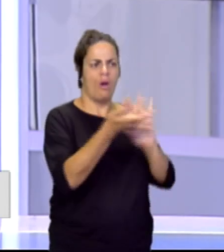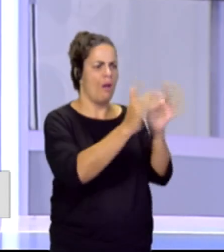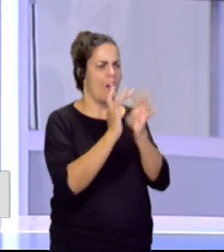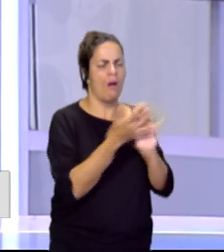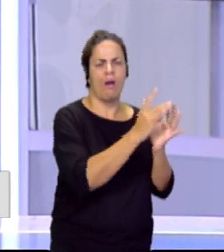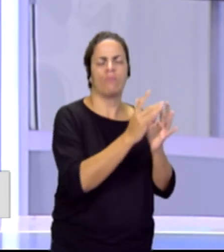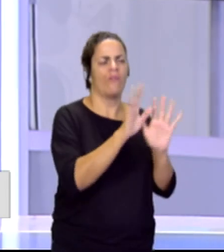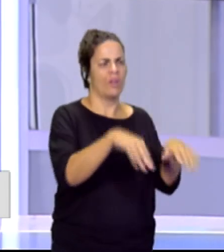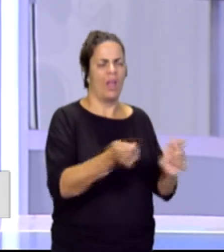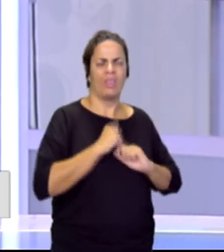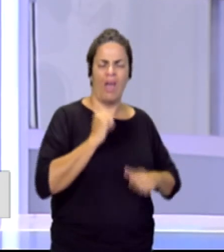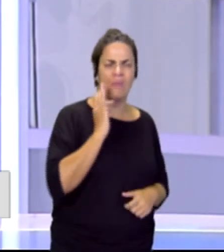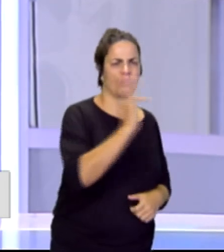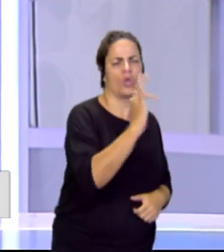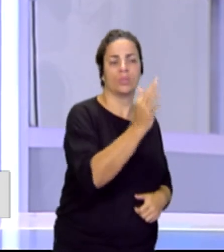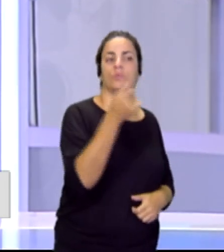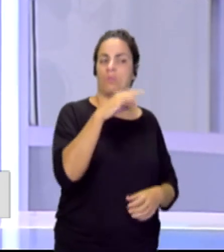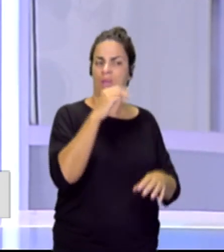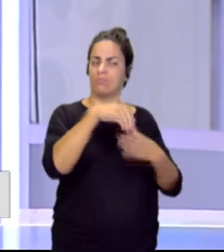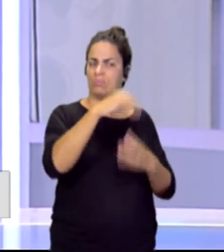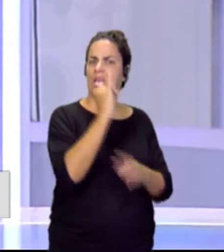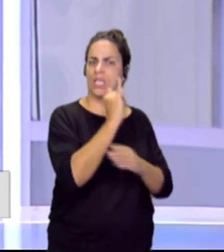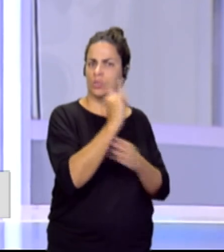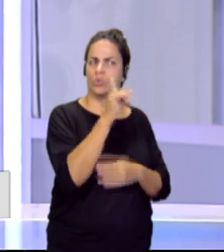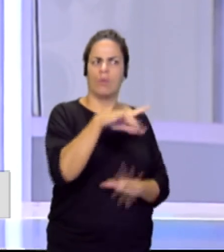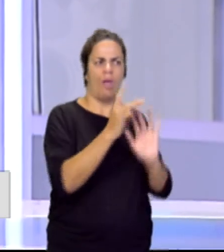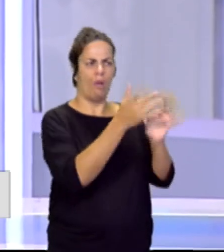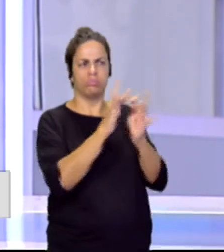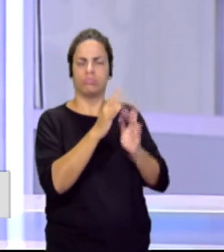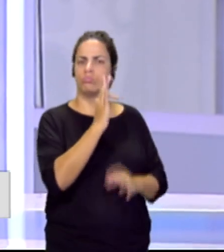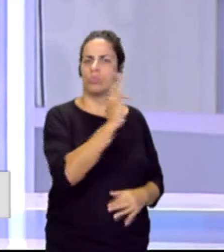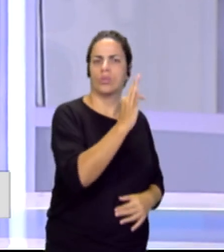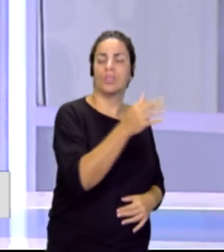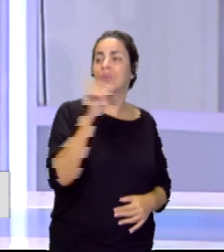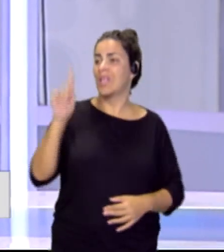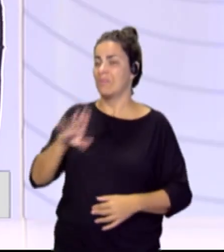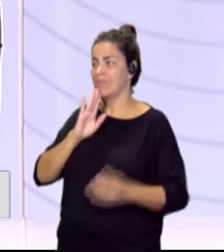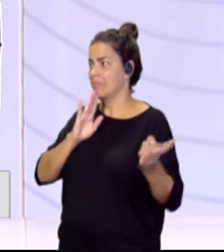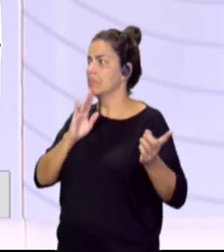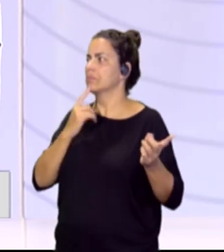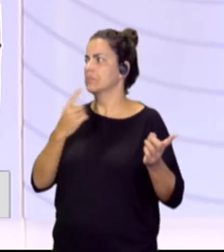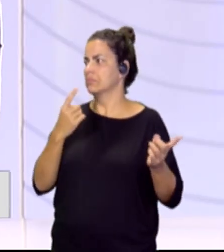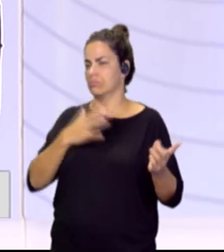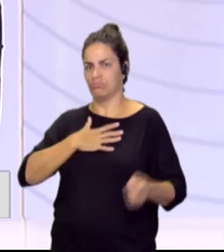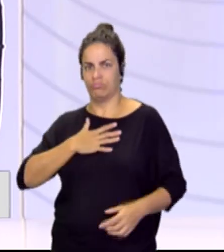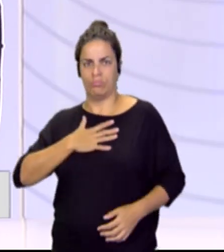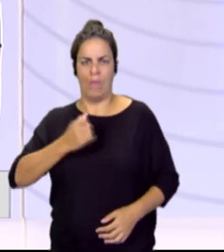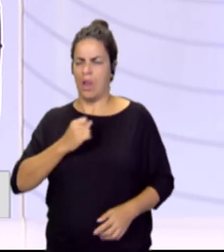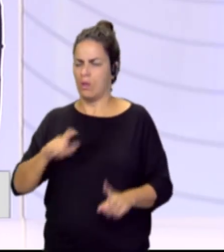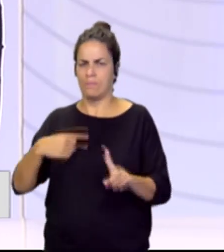interrelación que hay desde los institutos. Y ojo, también lo decía Enrique, valor, un espaldarazo a este director.